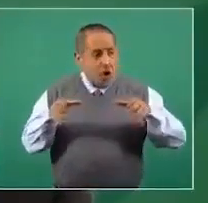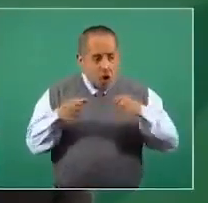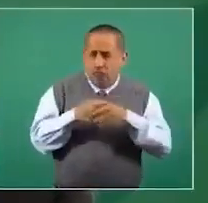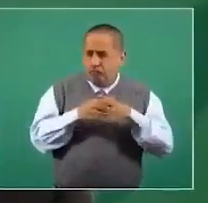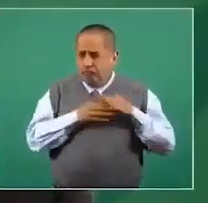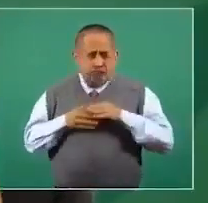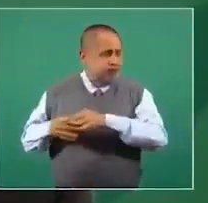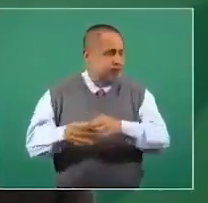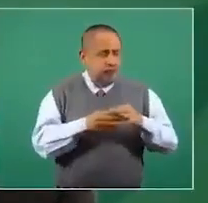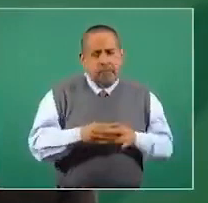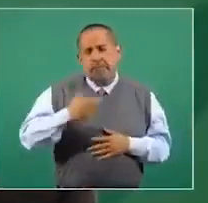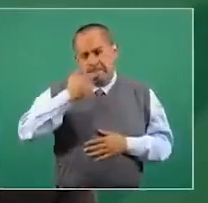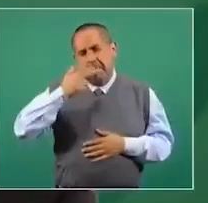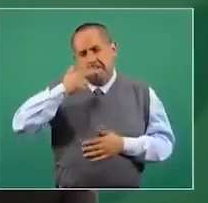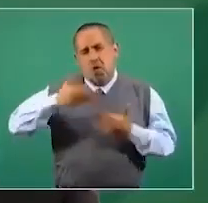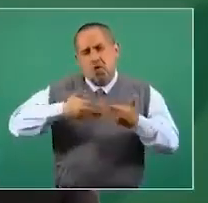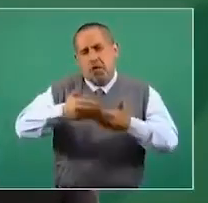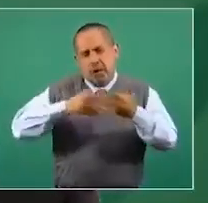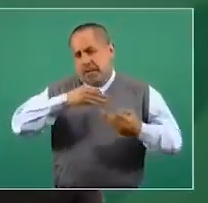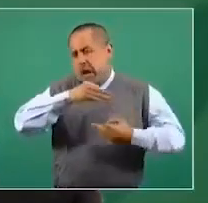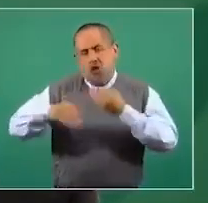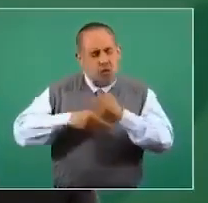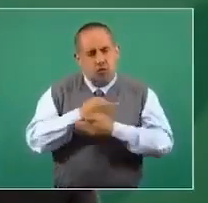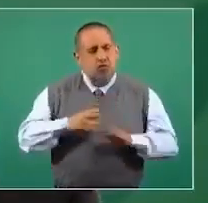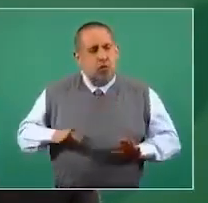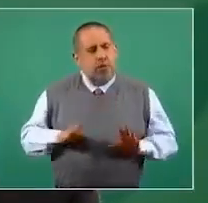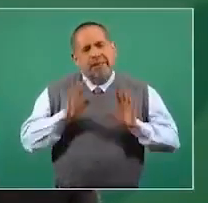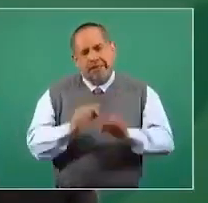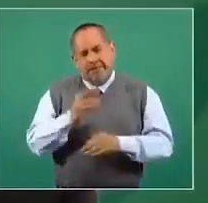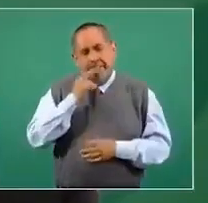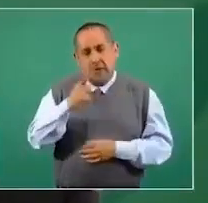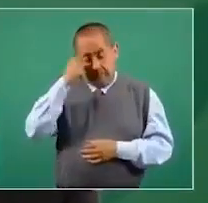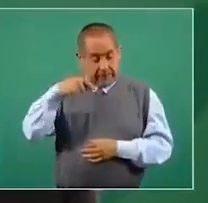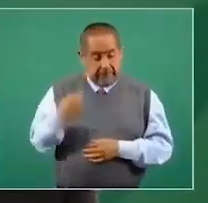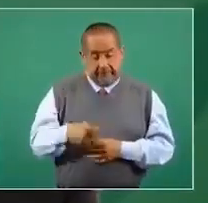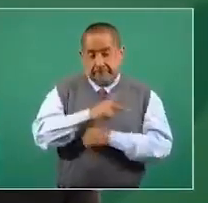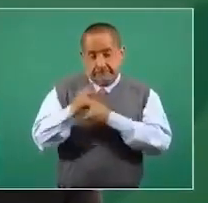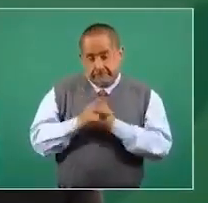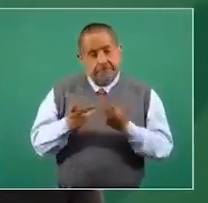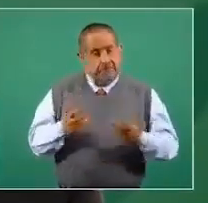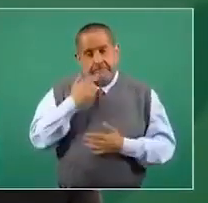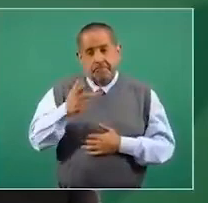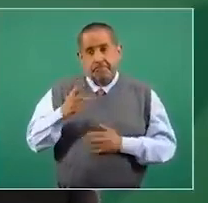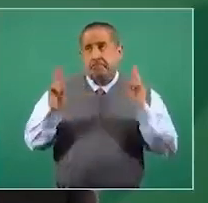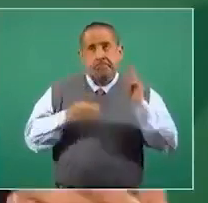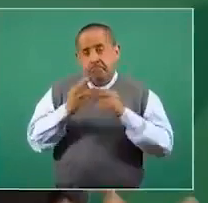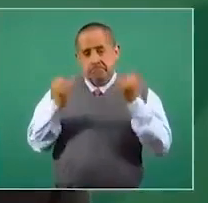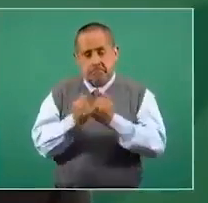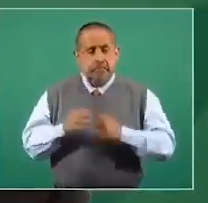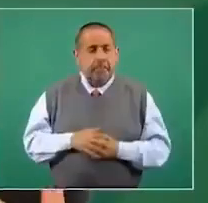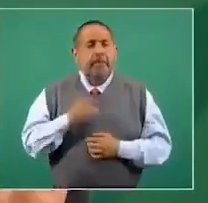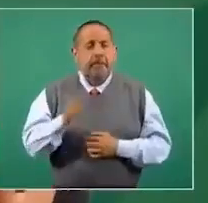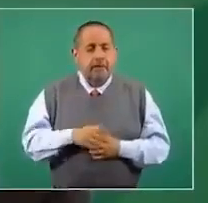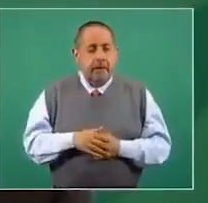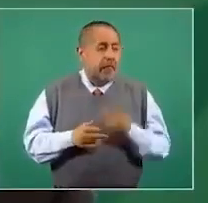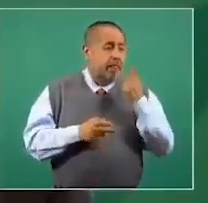unidos estemos, mejor nos va a ir absolutamente a todas las personas de este país y potencialmente del mundo. Entonces, mantener